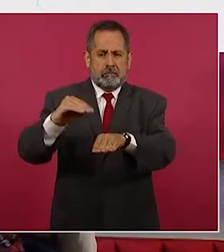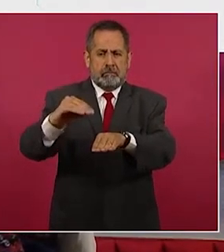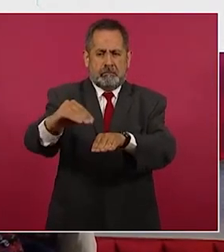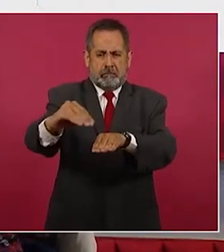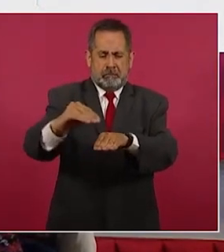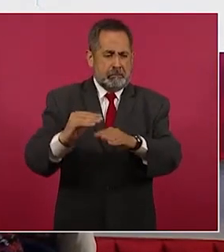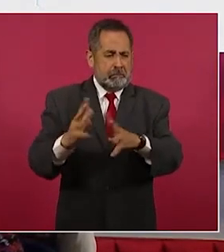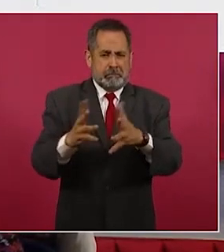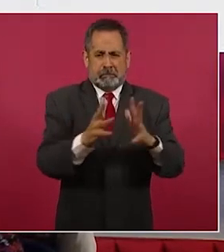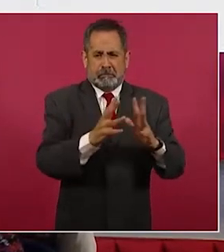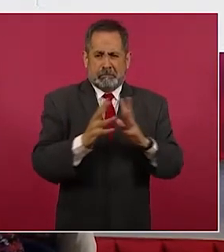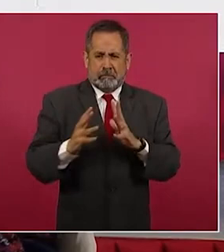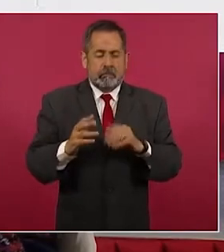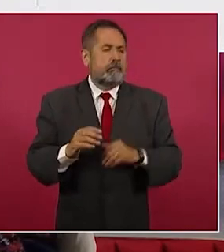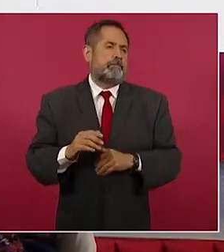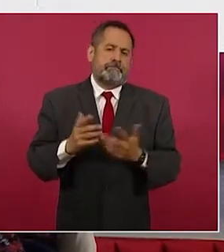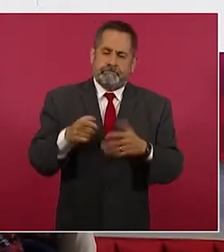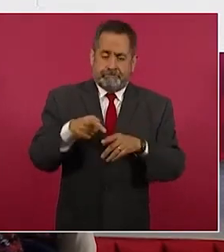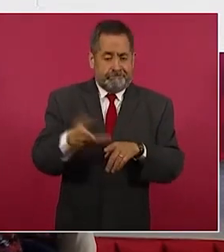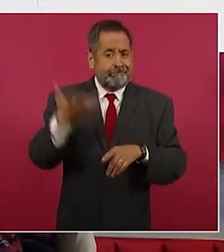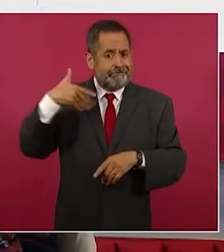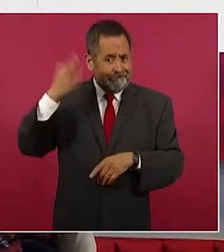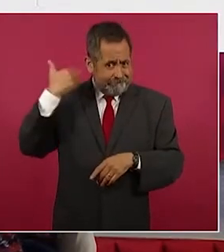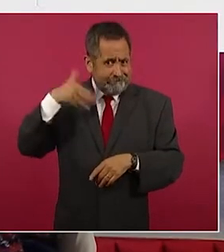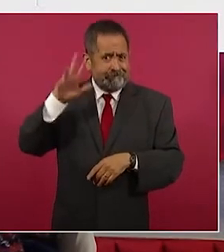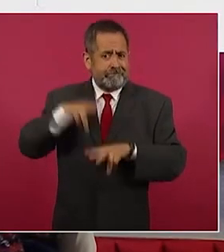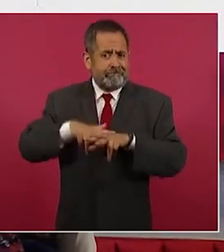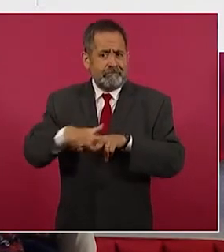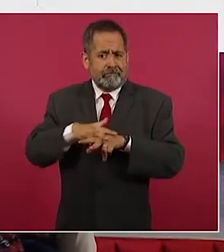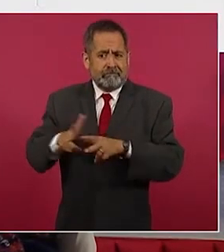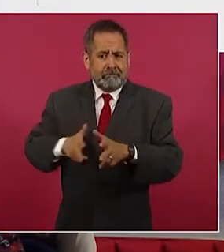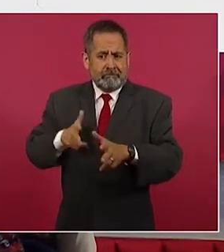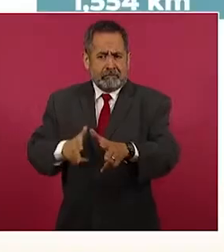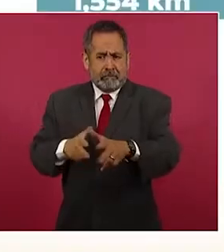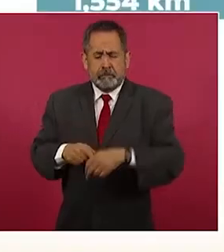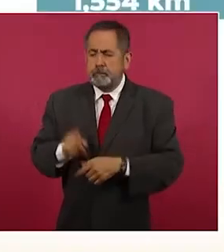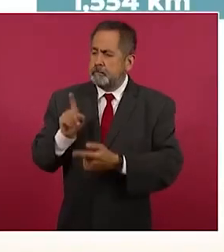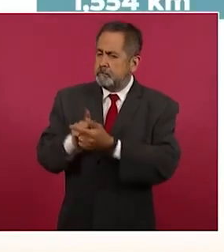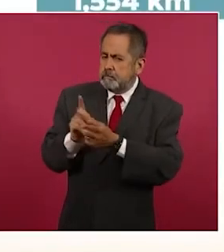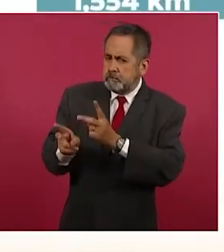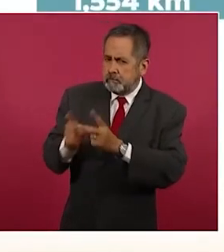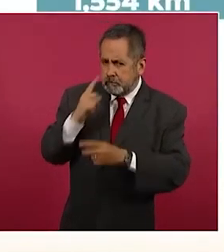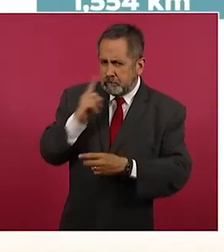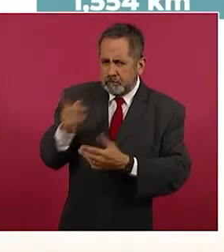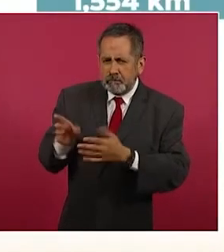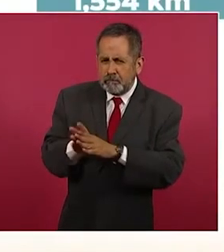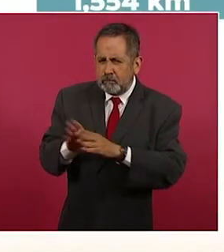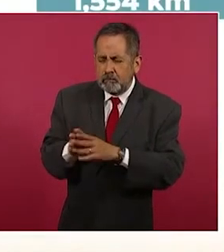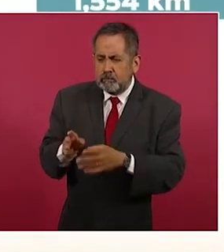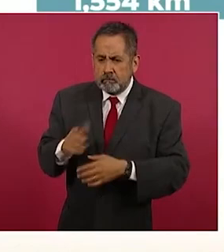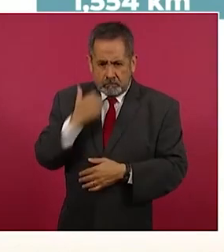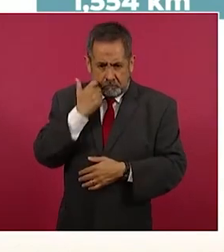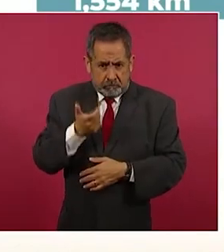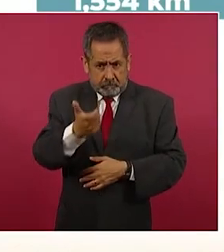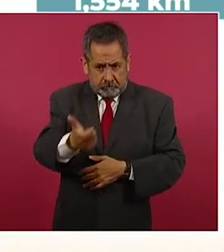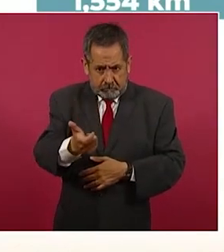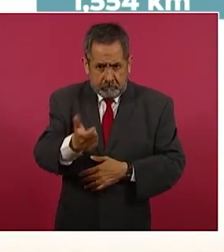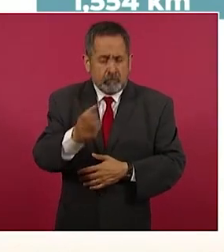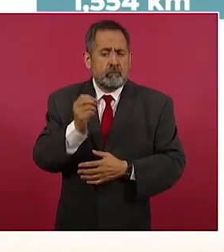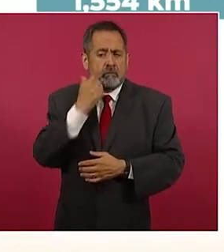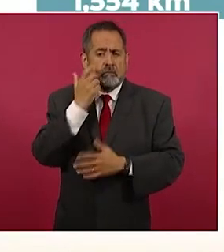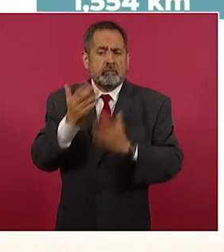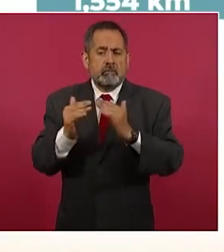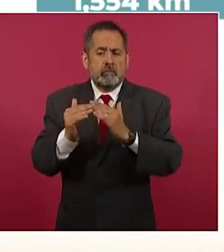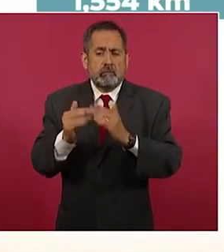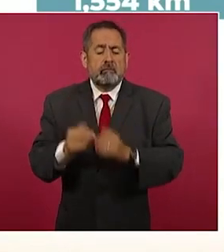ubicarse en otro lugar en el sentido de tener una casa o que se les pudiera pagar nada más conforme ese terreno,